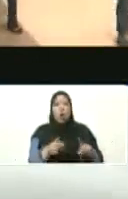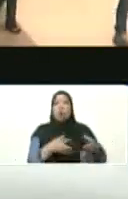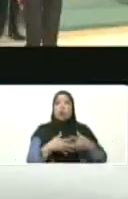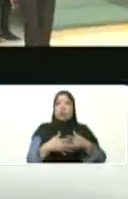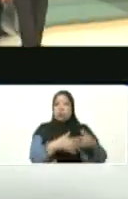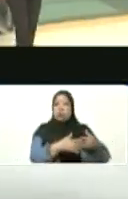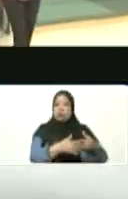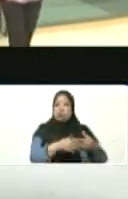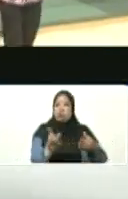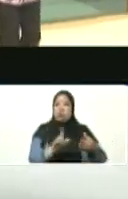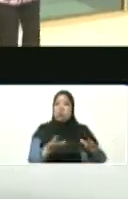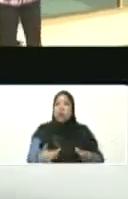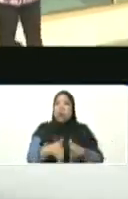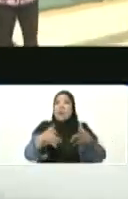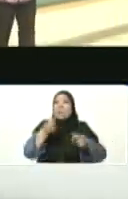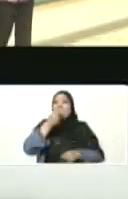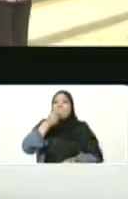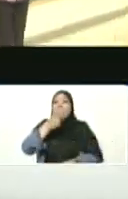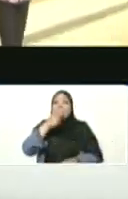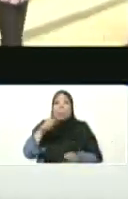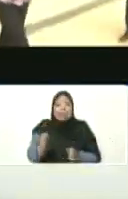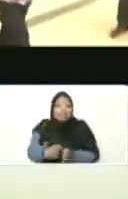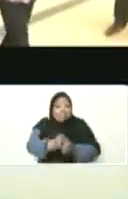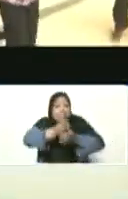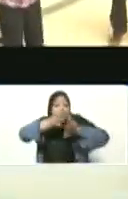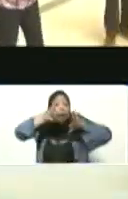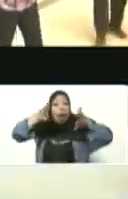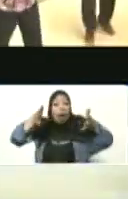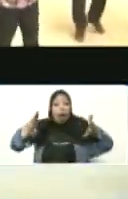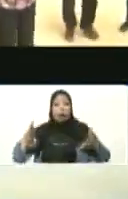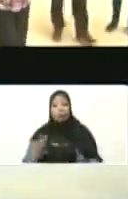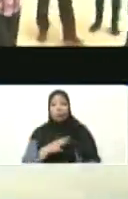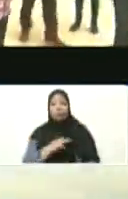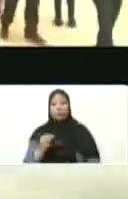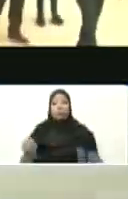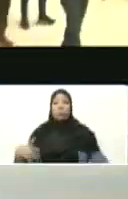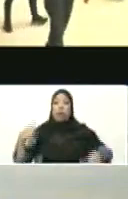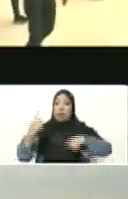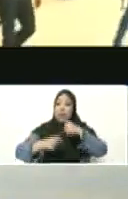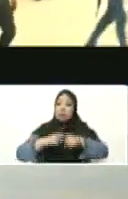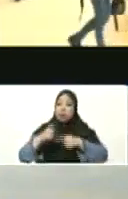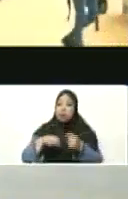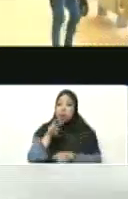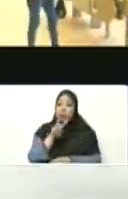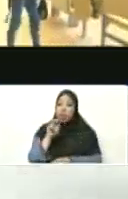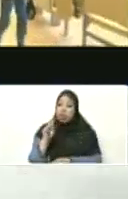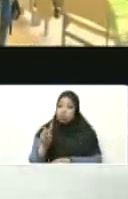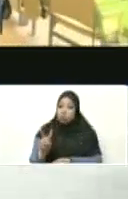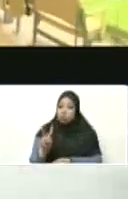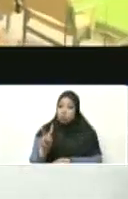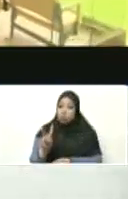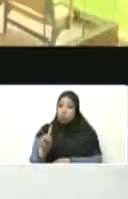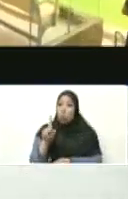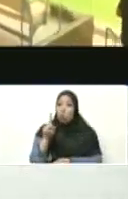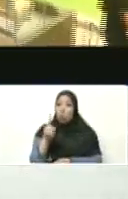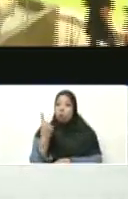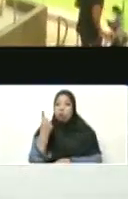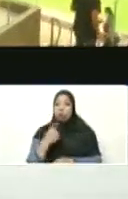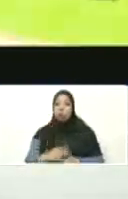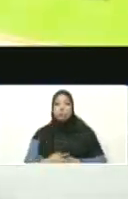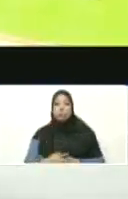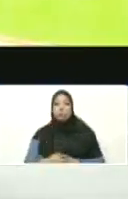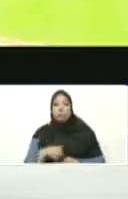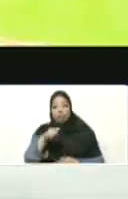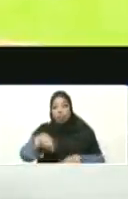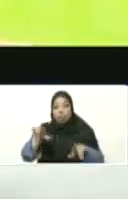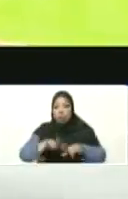grandes, más bellas, y son ciudades del siglo XXI y yo sueño cuando voy pasando por ahí. Ahí estoy en